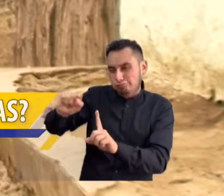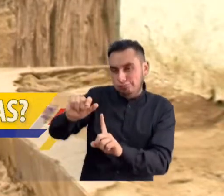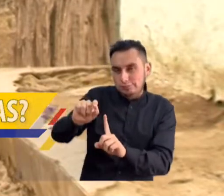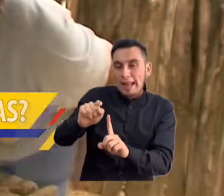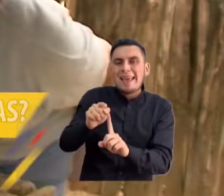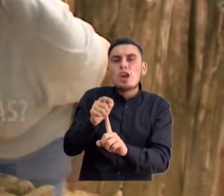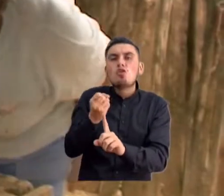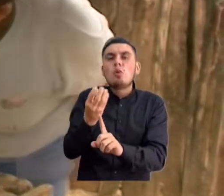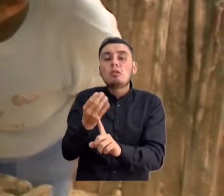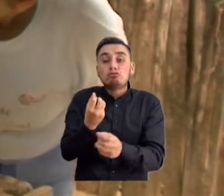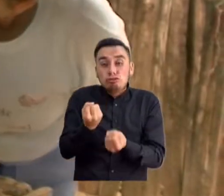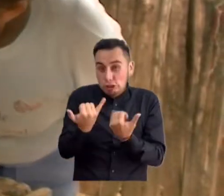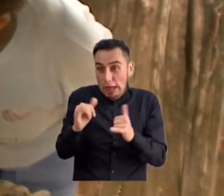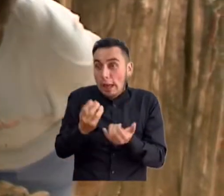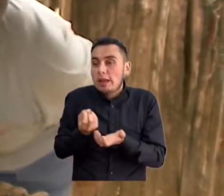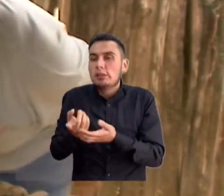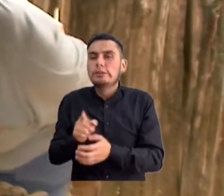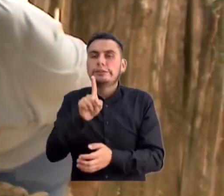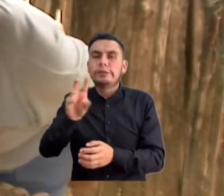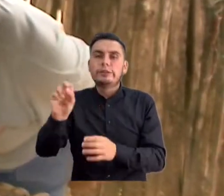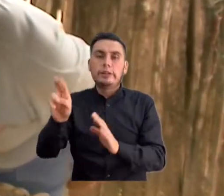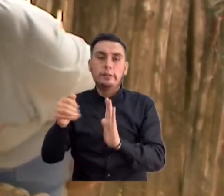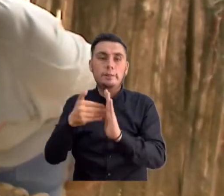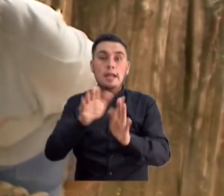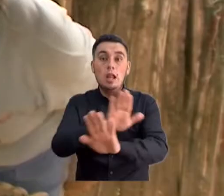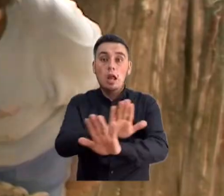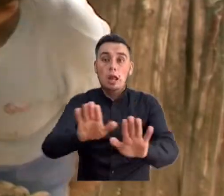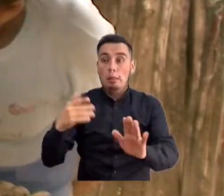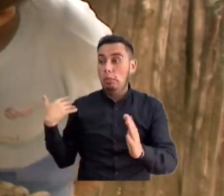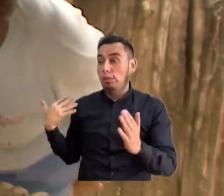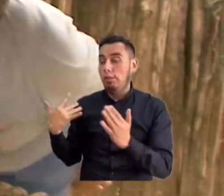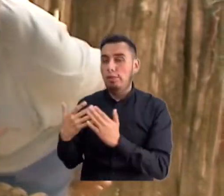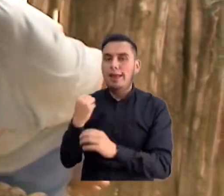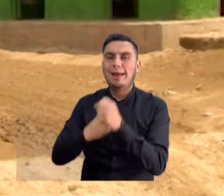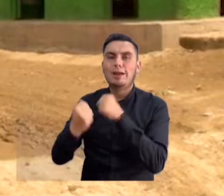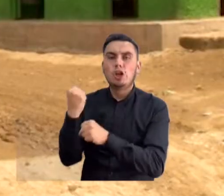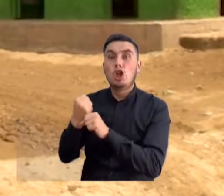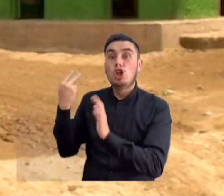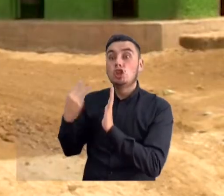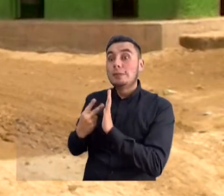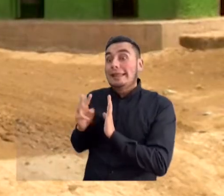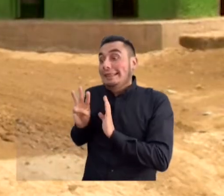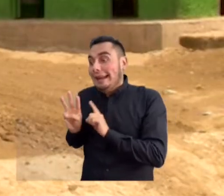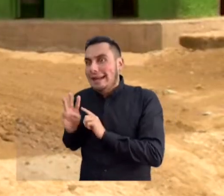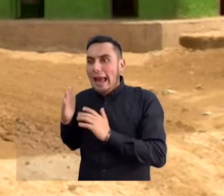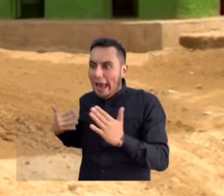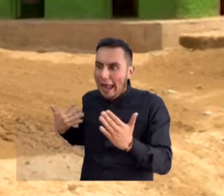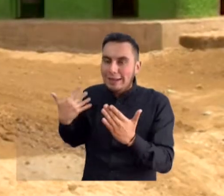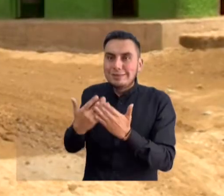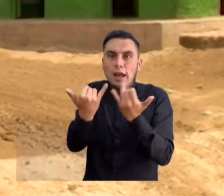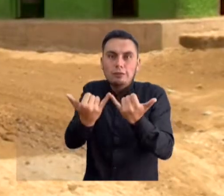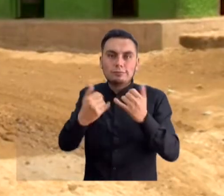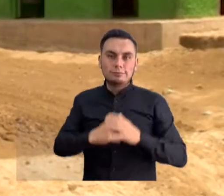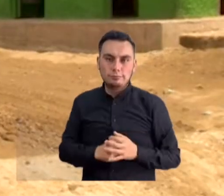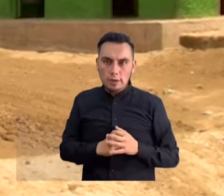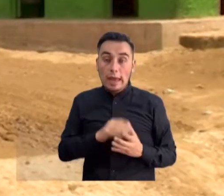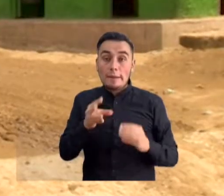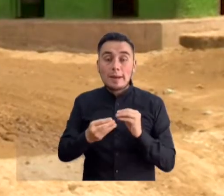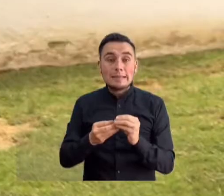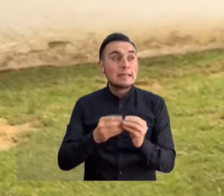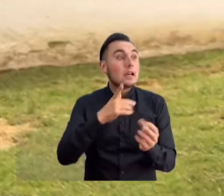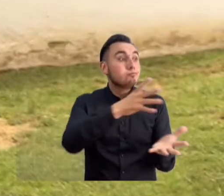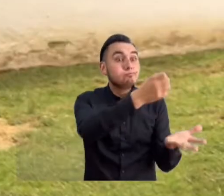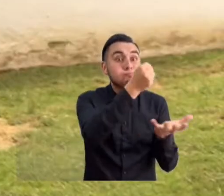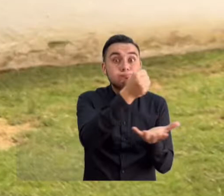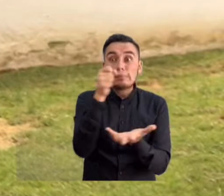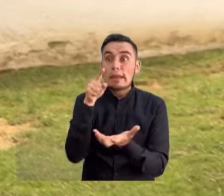solo se han entregado 107.000 subsidios desde el año 2003 hasta la fecha. Además hay